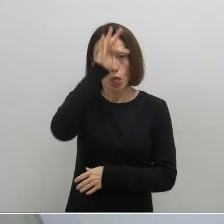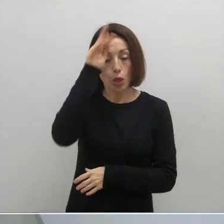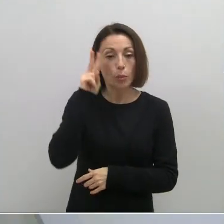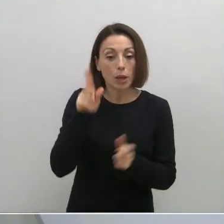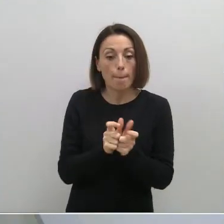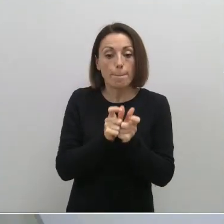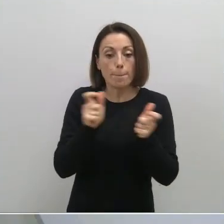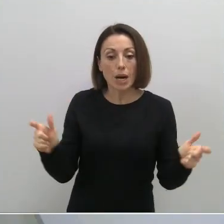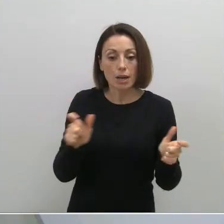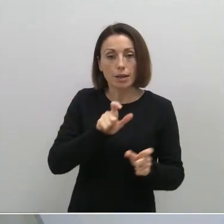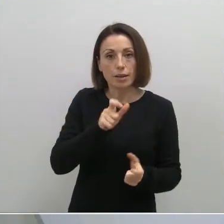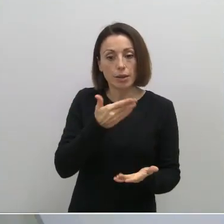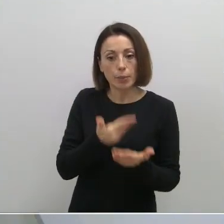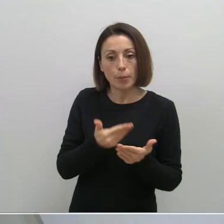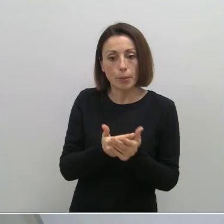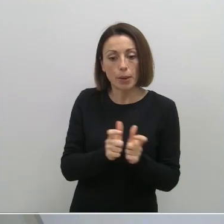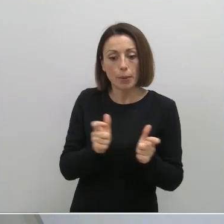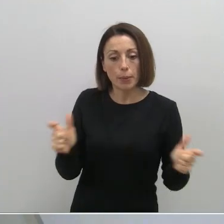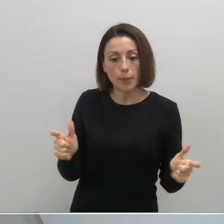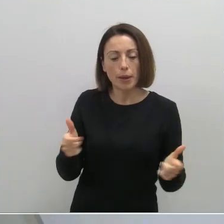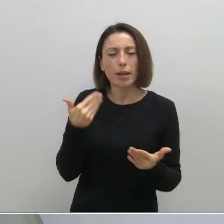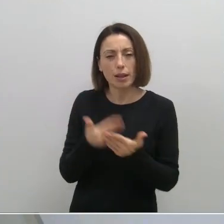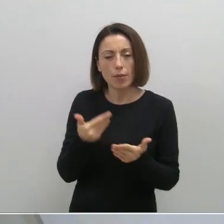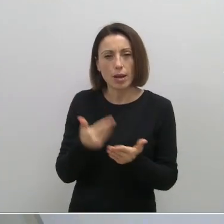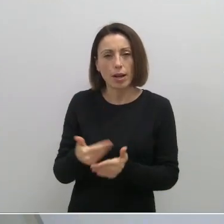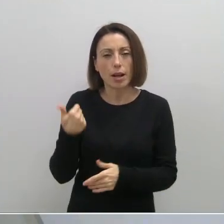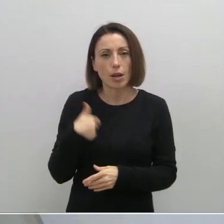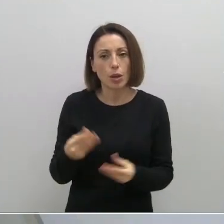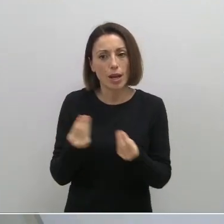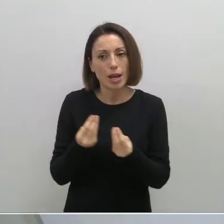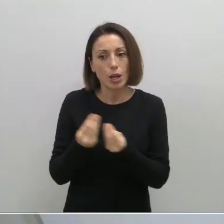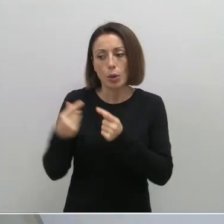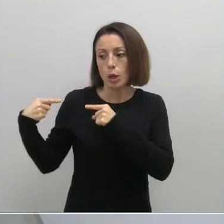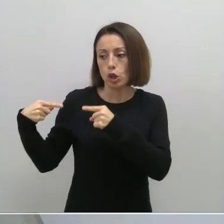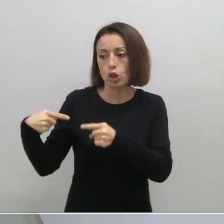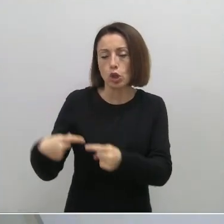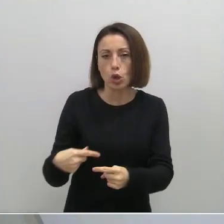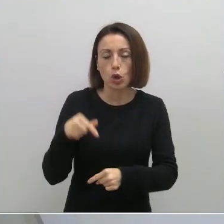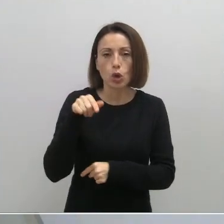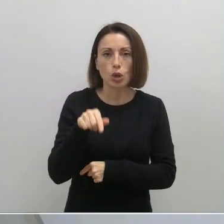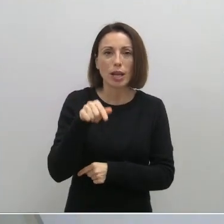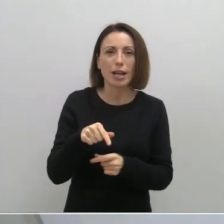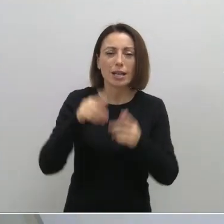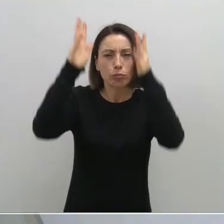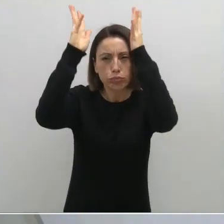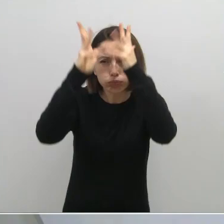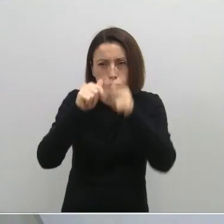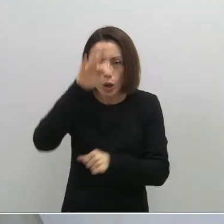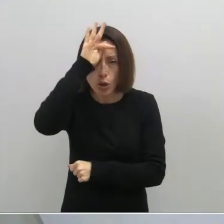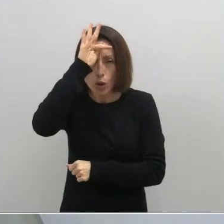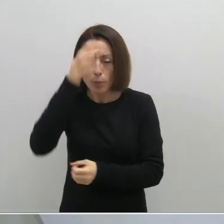aumentan los casos consolidados, acumulados, ya consolidados, respecto a la cifra diaria, pues es cuando ajustamos la misma.